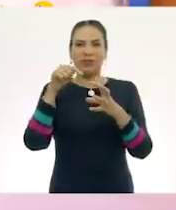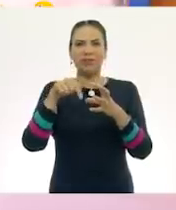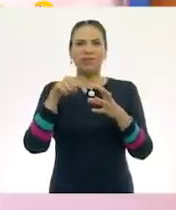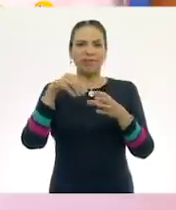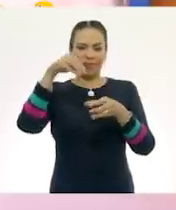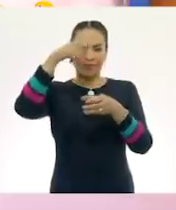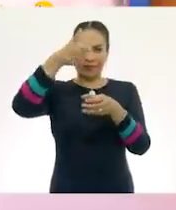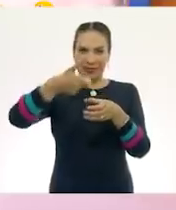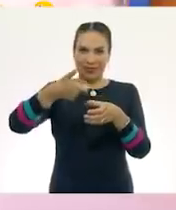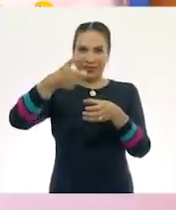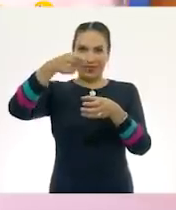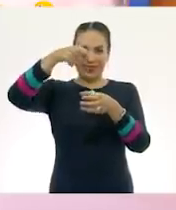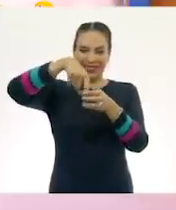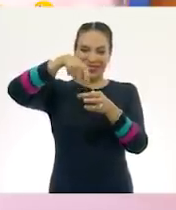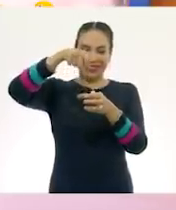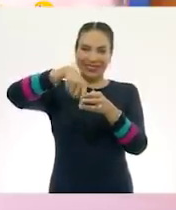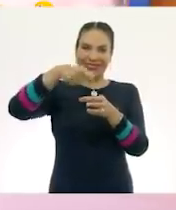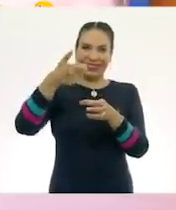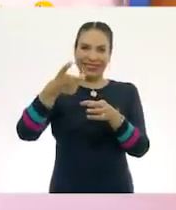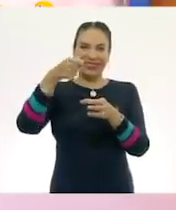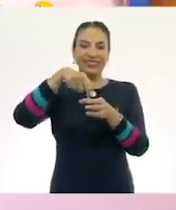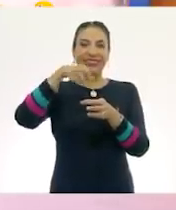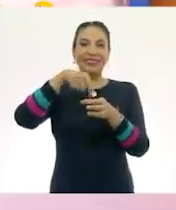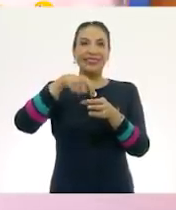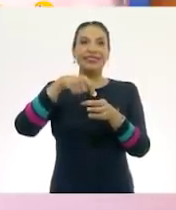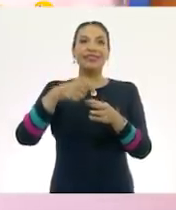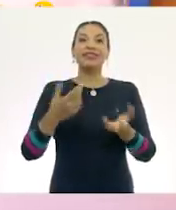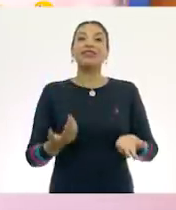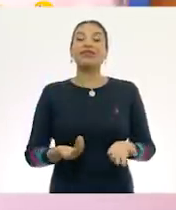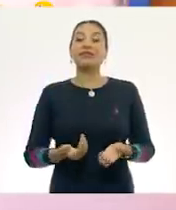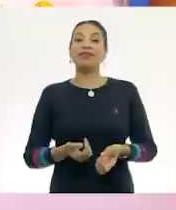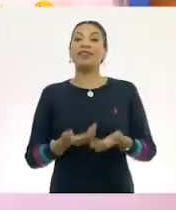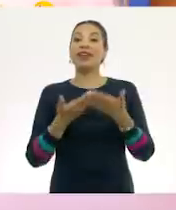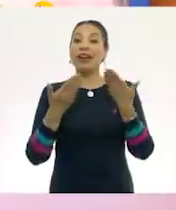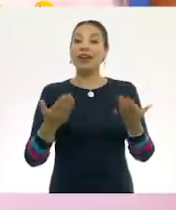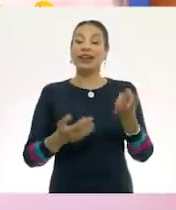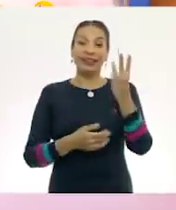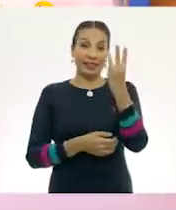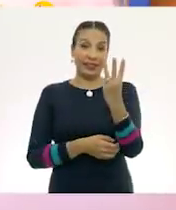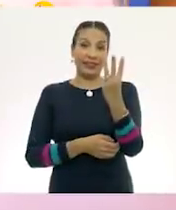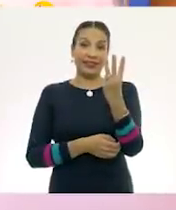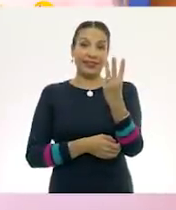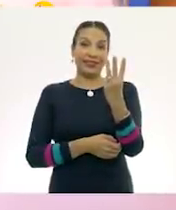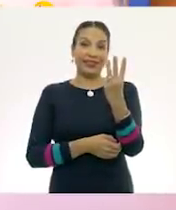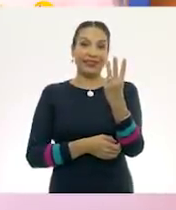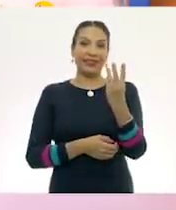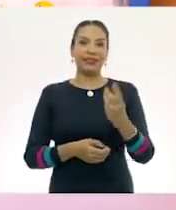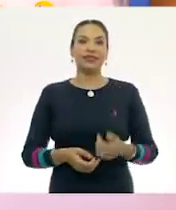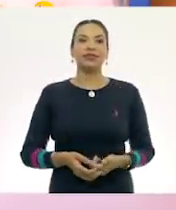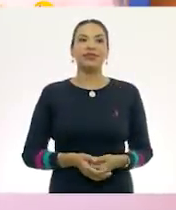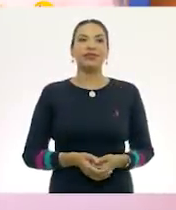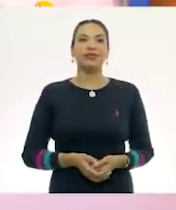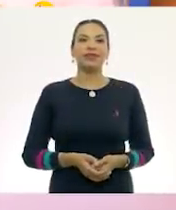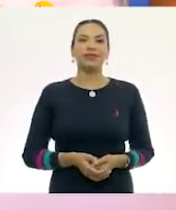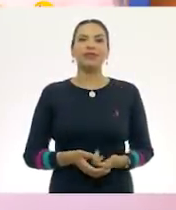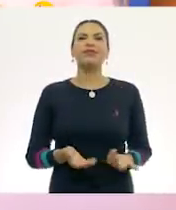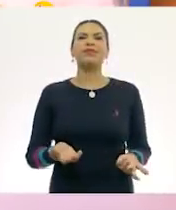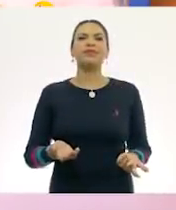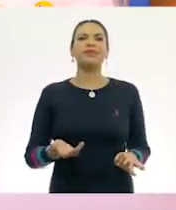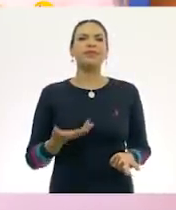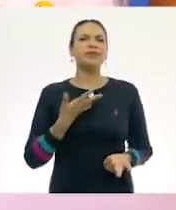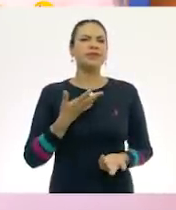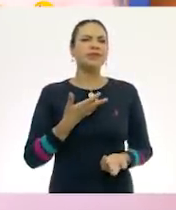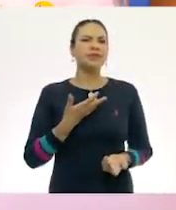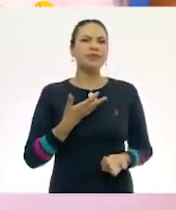alcancía. Y llevamos tres. A ver, por acá tenemos